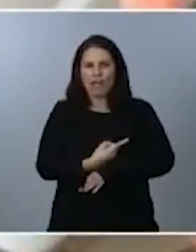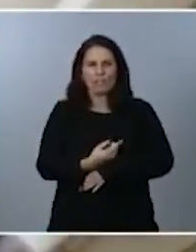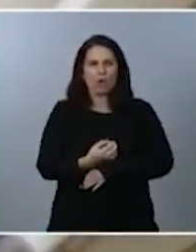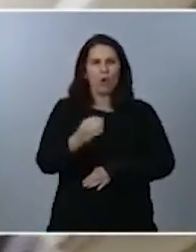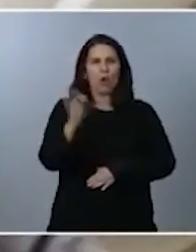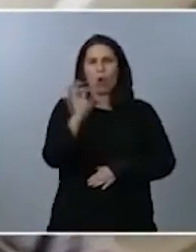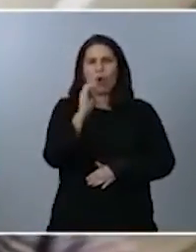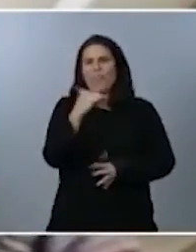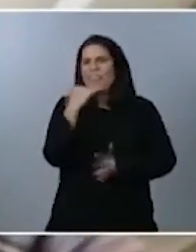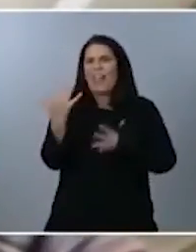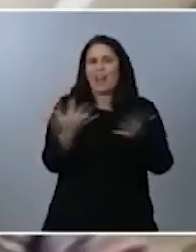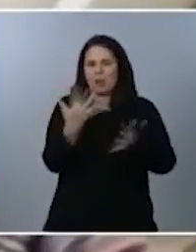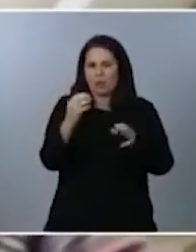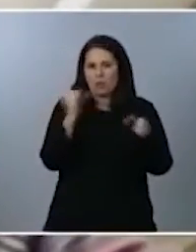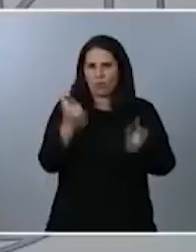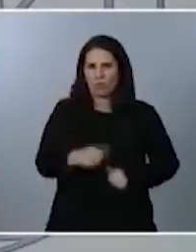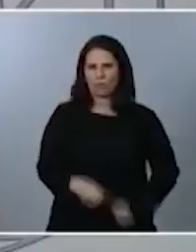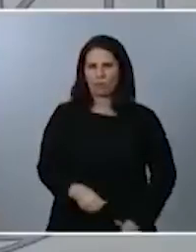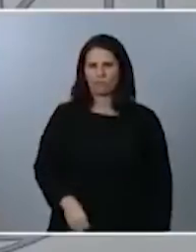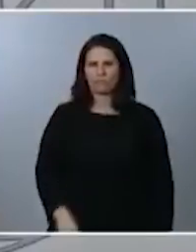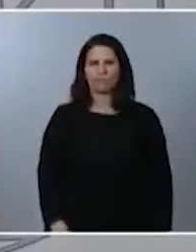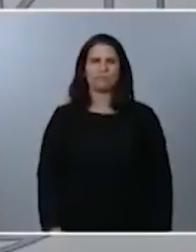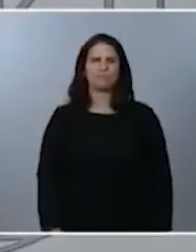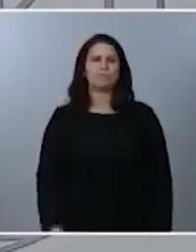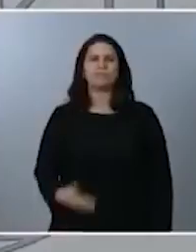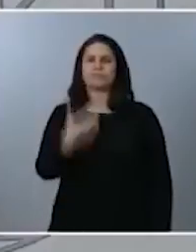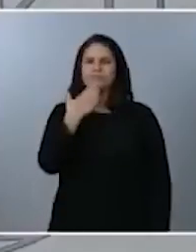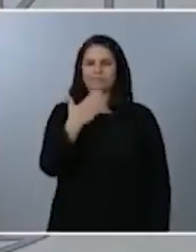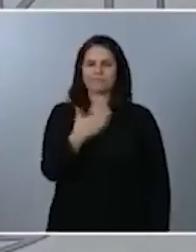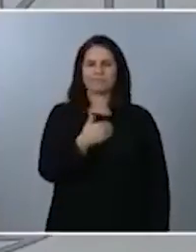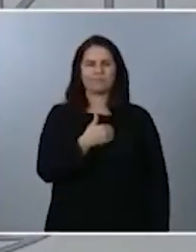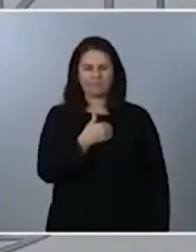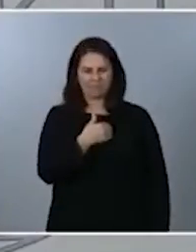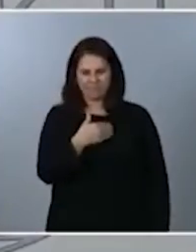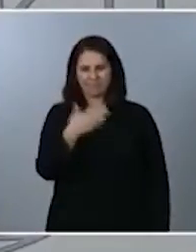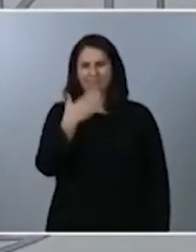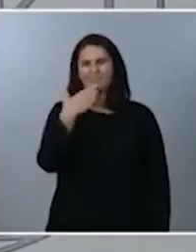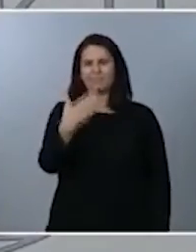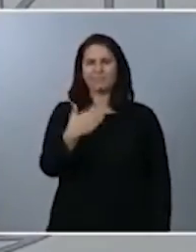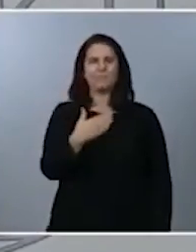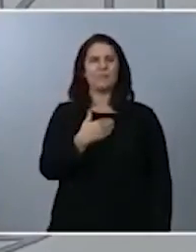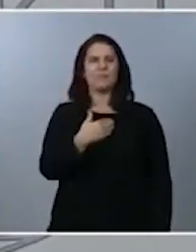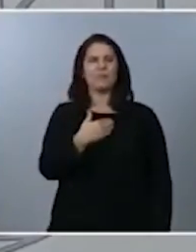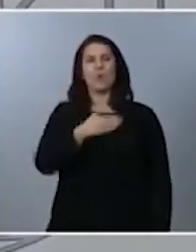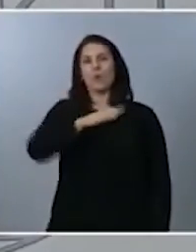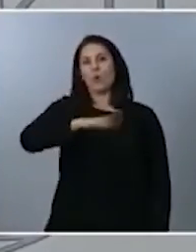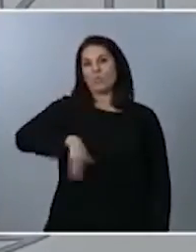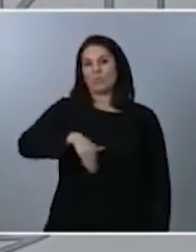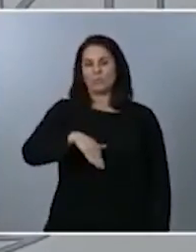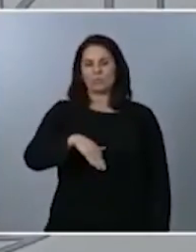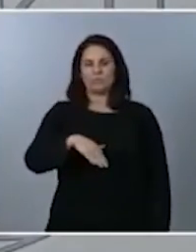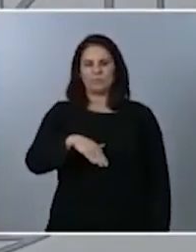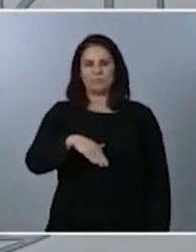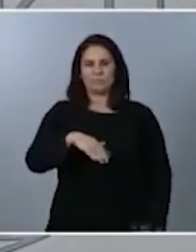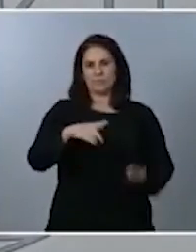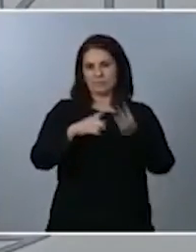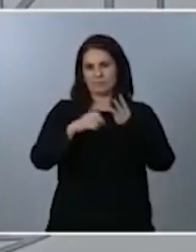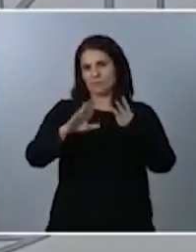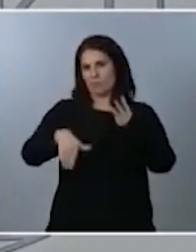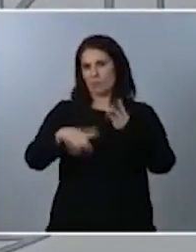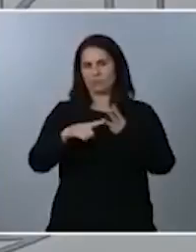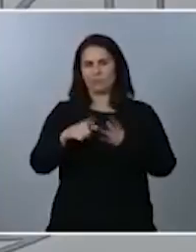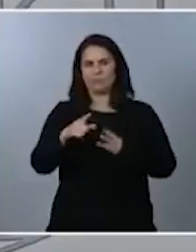manera? Muchas gracias. Sí, muchas gracias Íñigo. Empezando por lo último yo creo que todas las autoridades